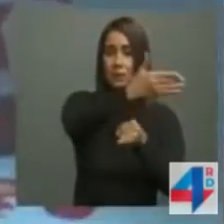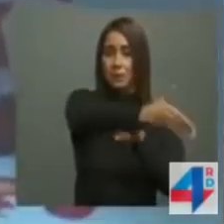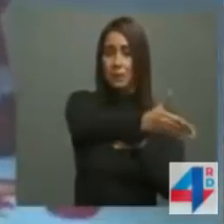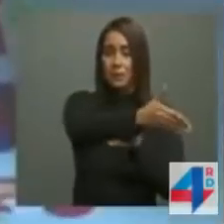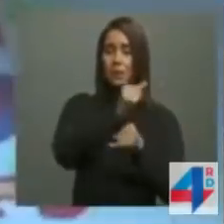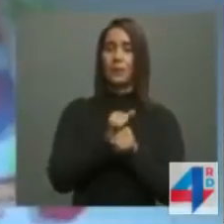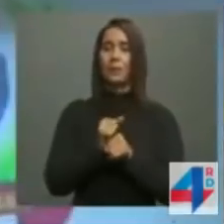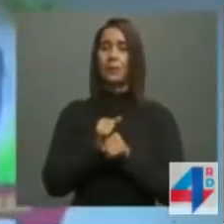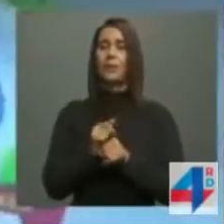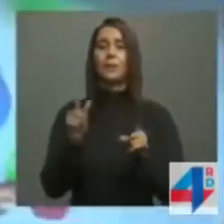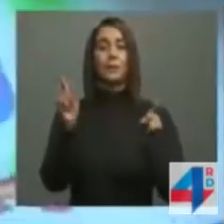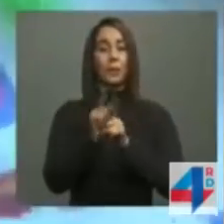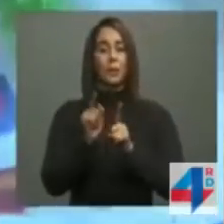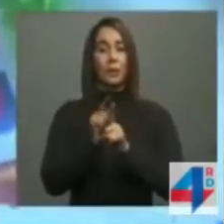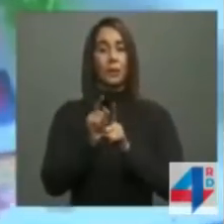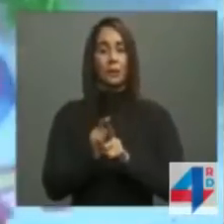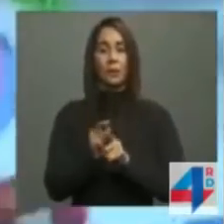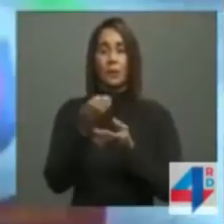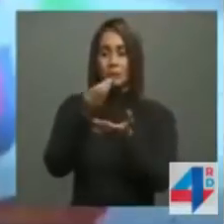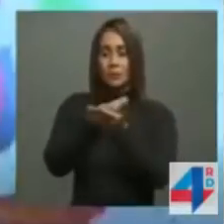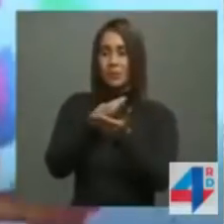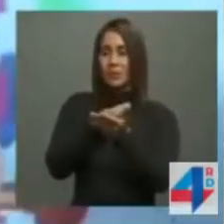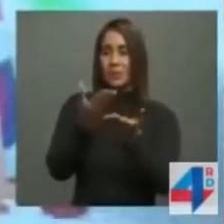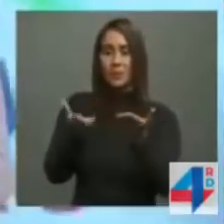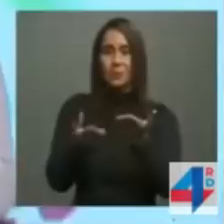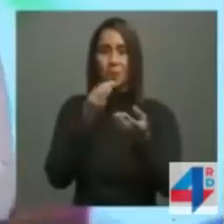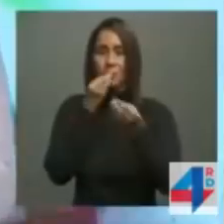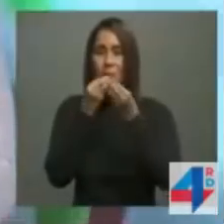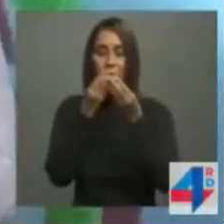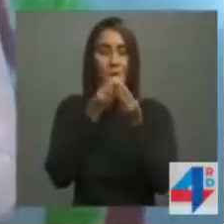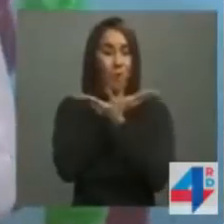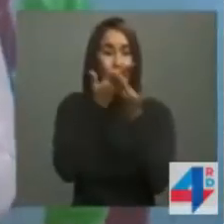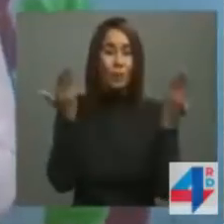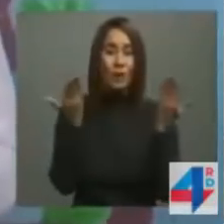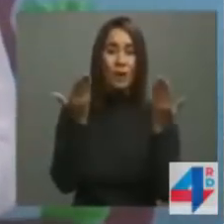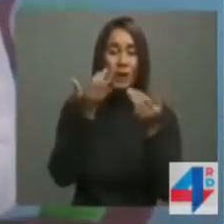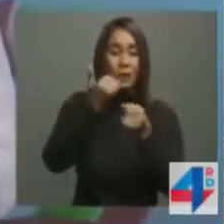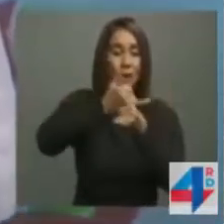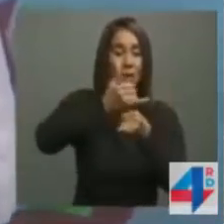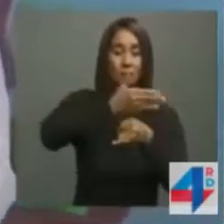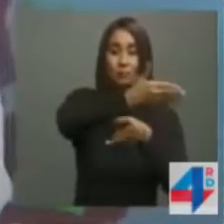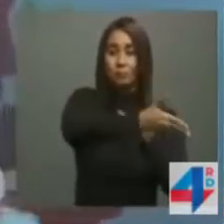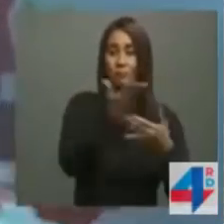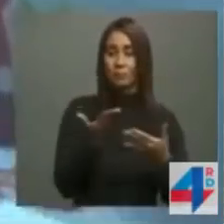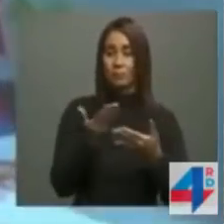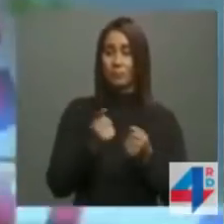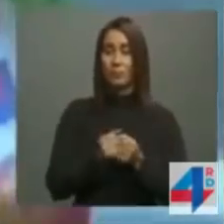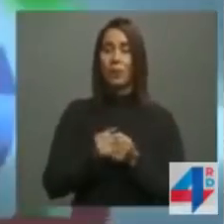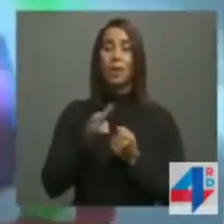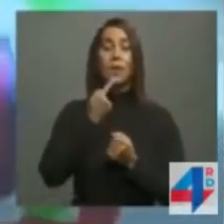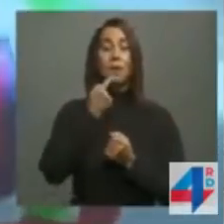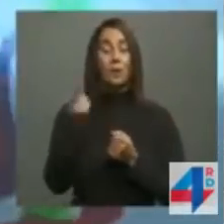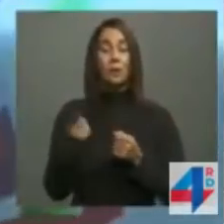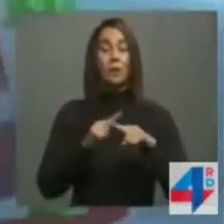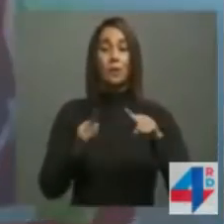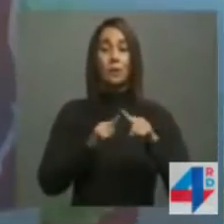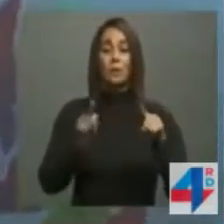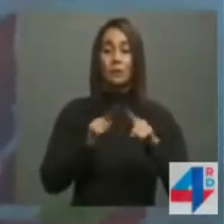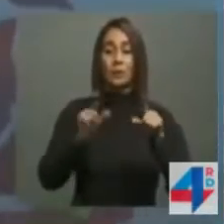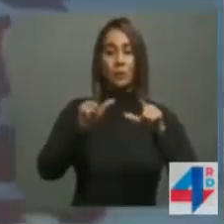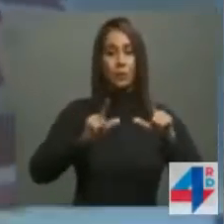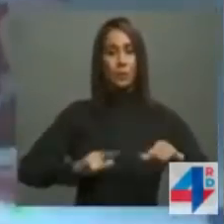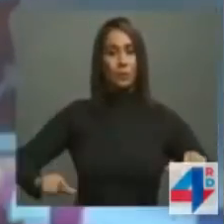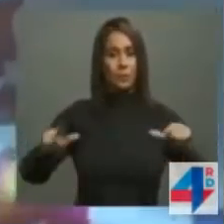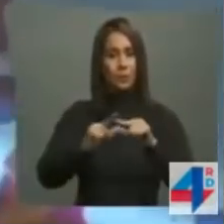a una galopante crisis económica y alimentaria que hemos dicho en más de una ocasión en diferentes escenarios